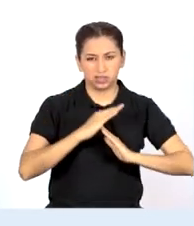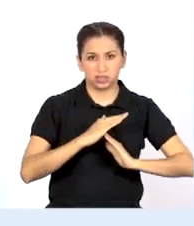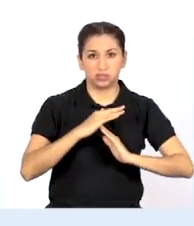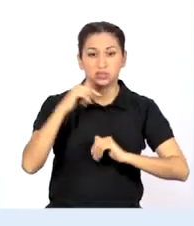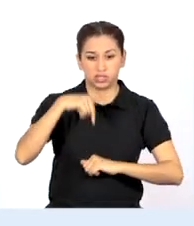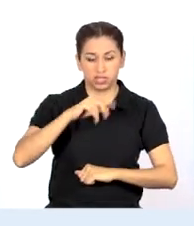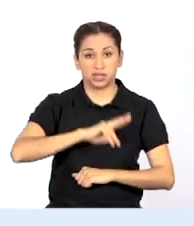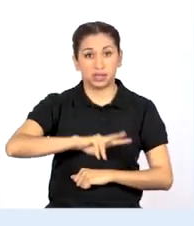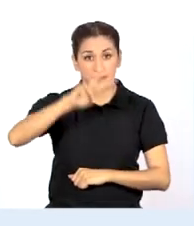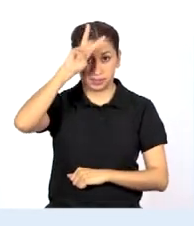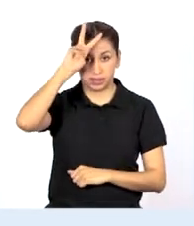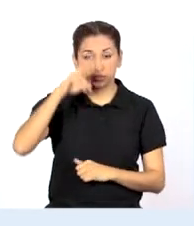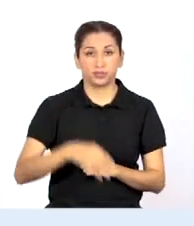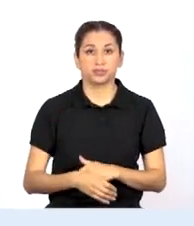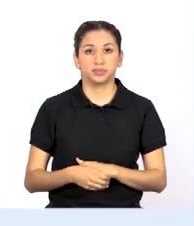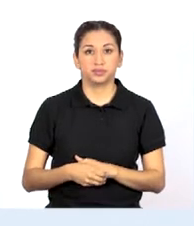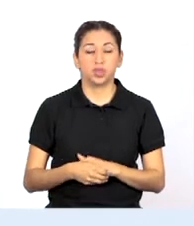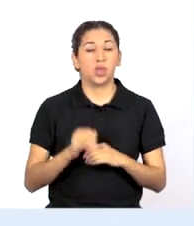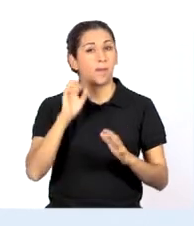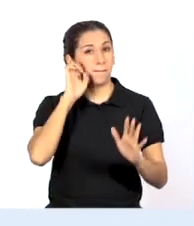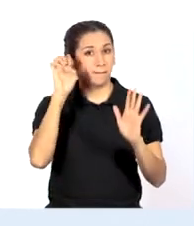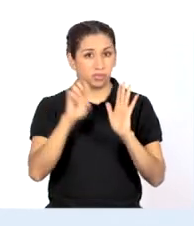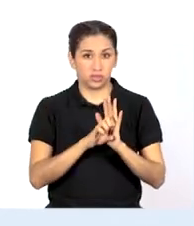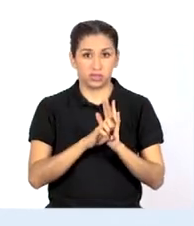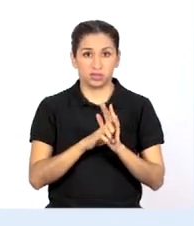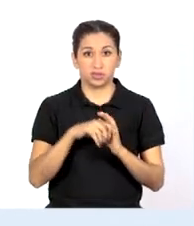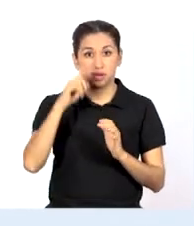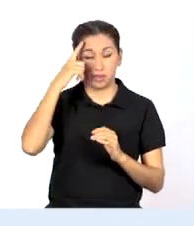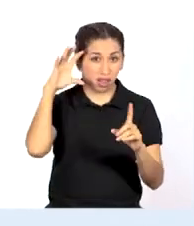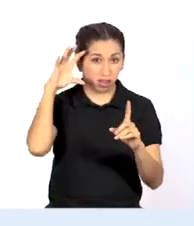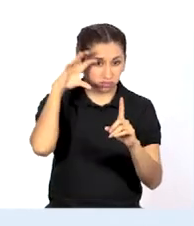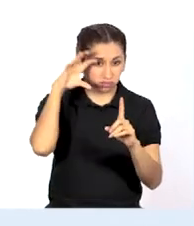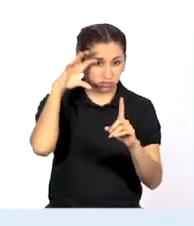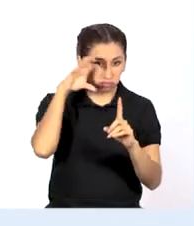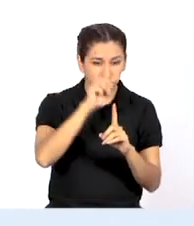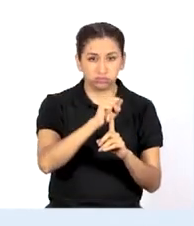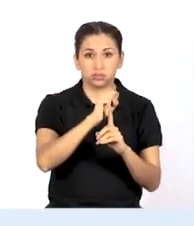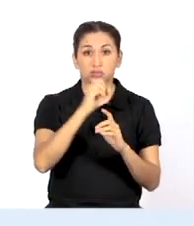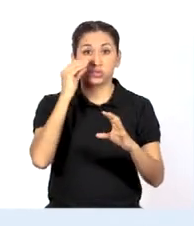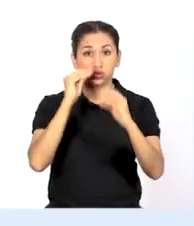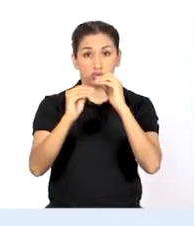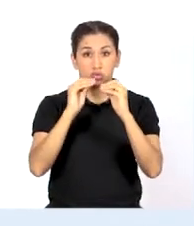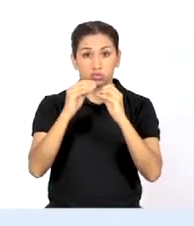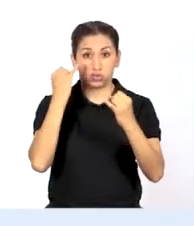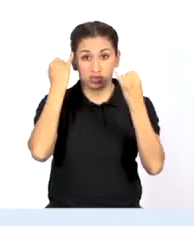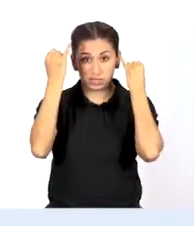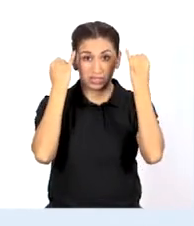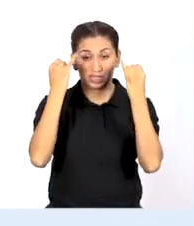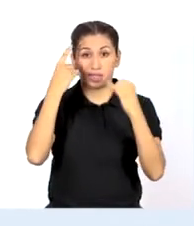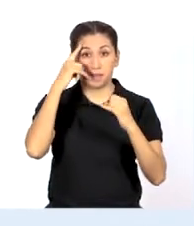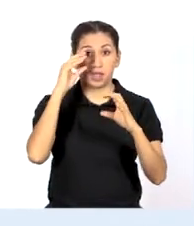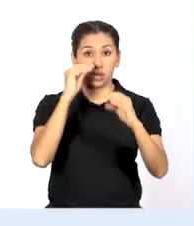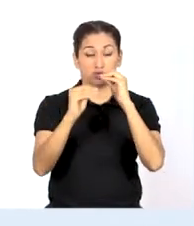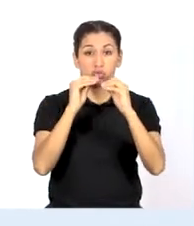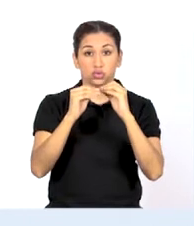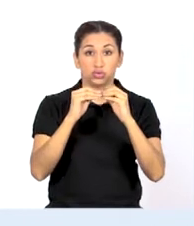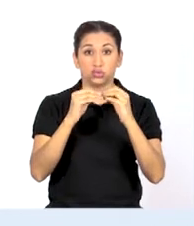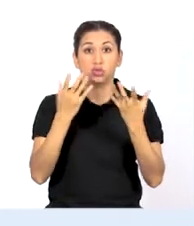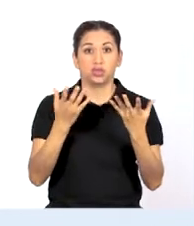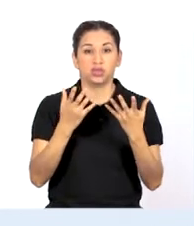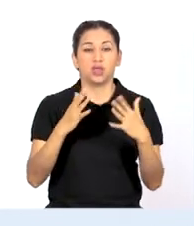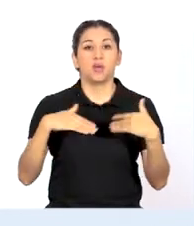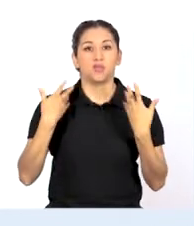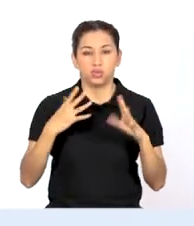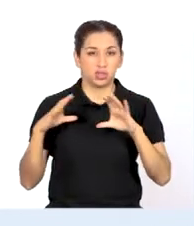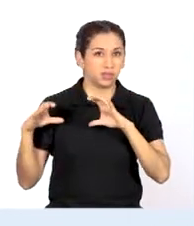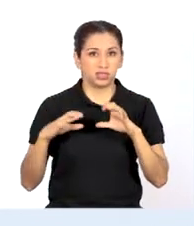discriminación en nuestro país. Por ejemplo, para identificar soluciones creativas para nuestro asunto público,